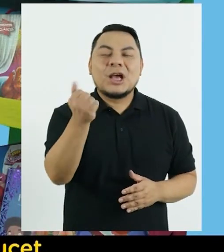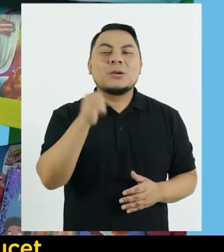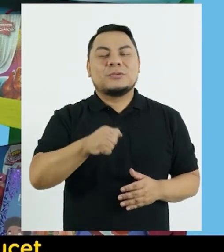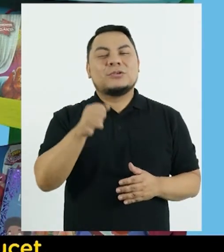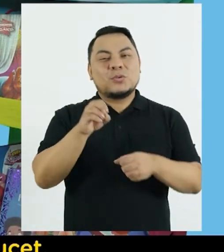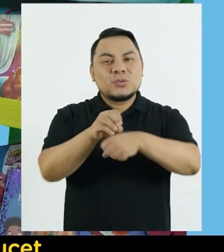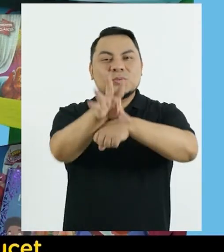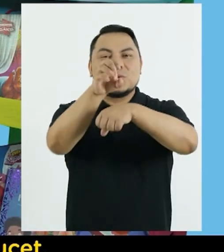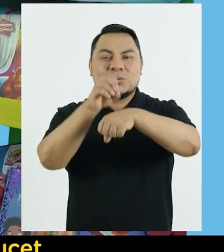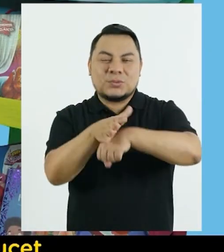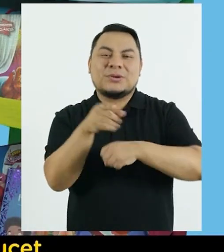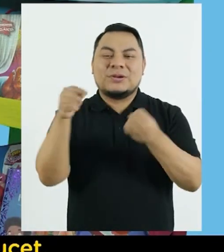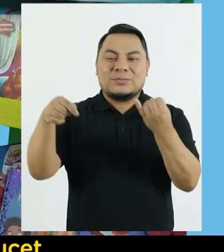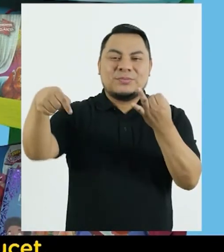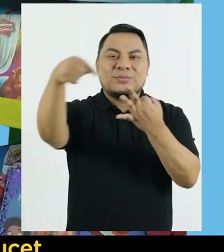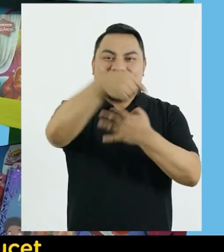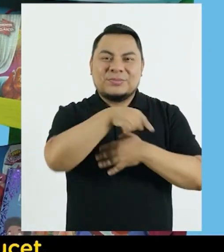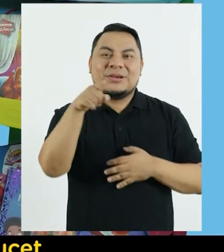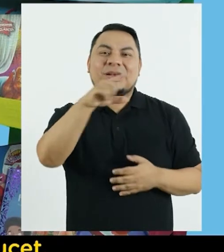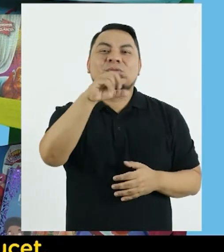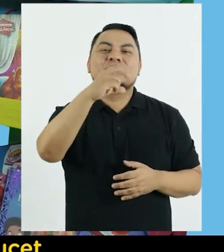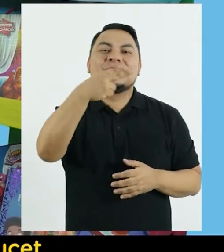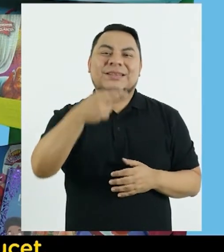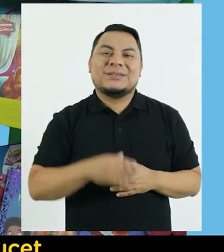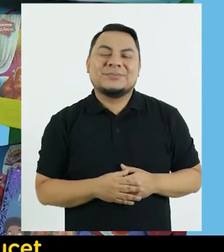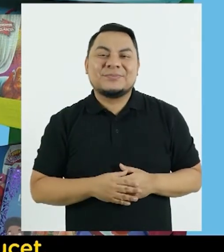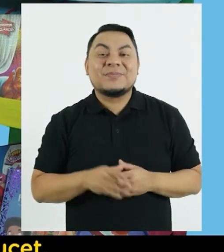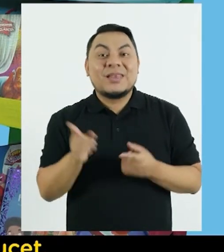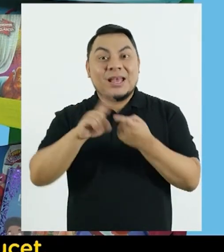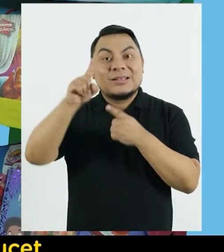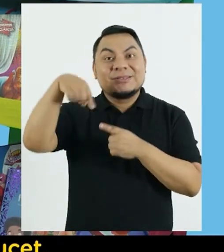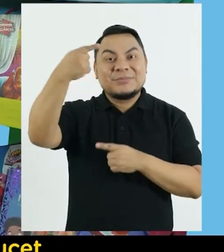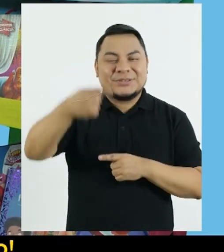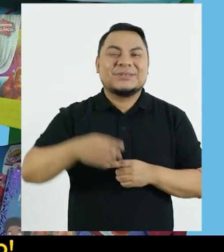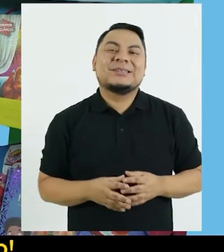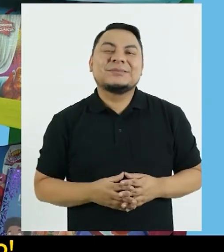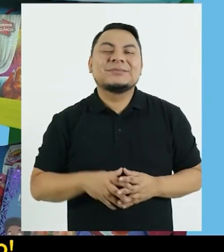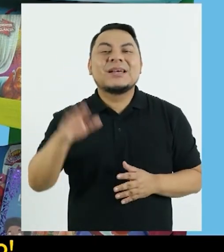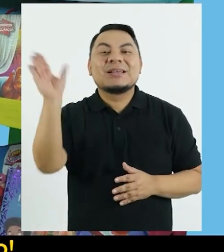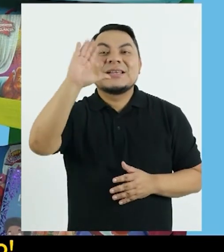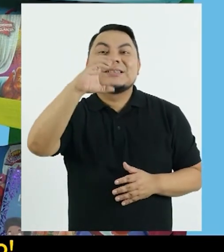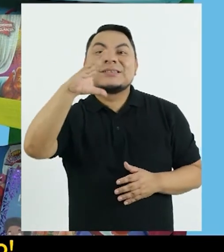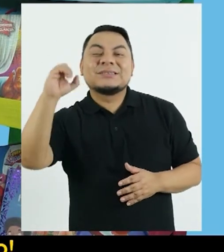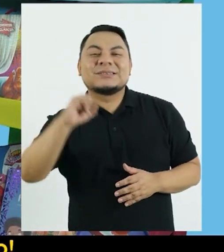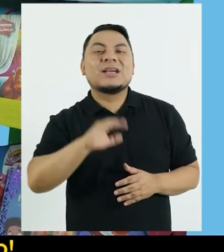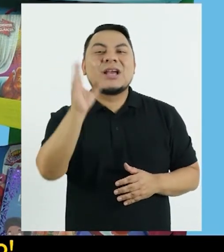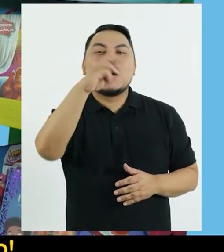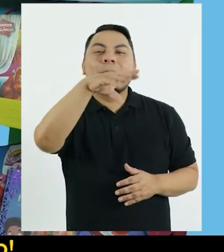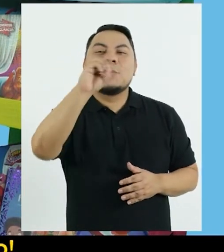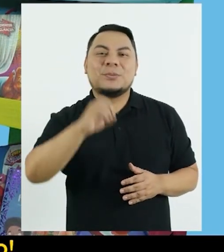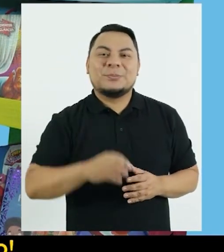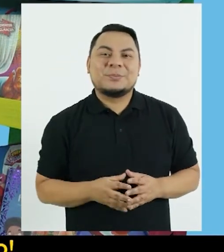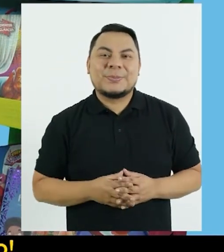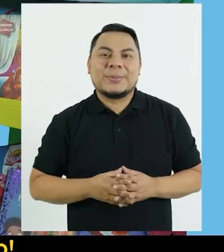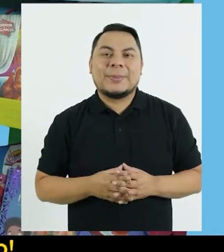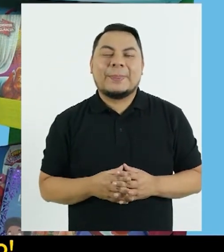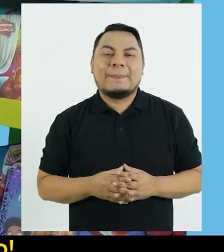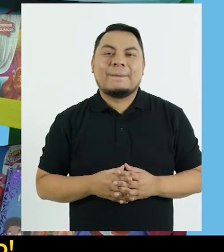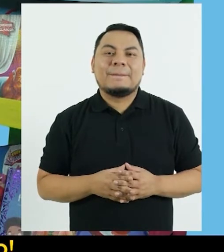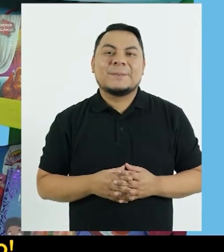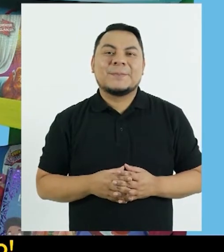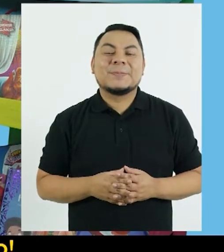Gracias por las recomendaciones SuC Hasta pronto Chao Ceci